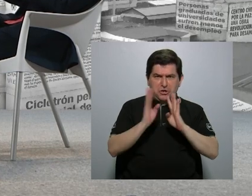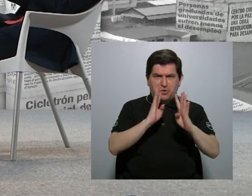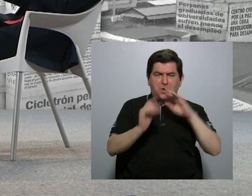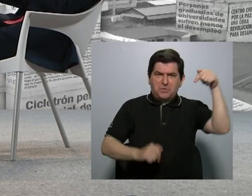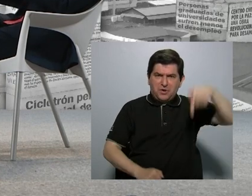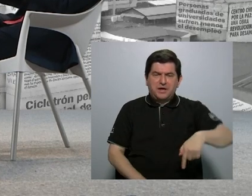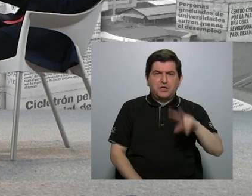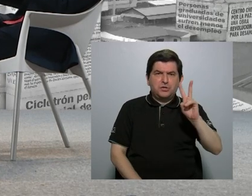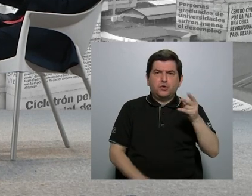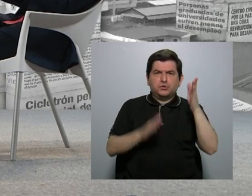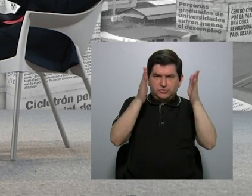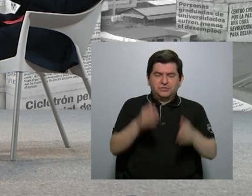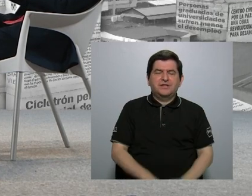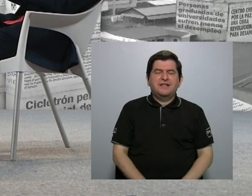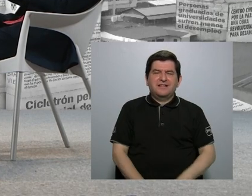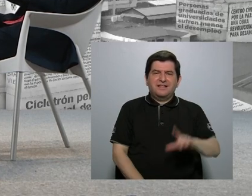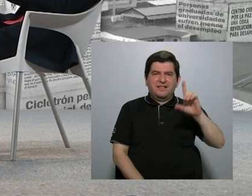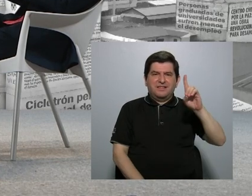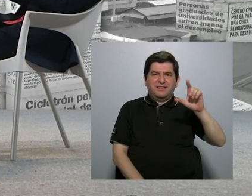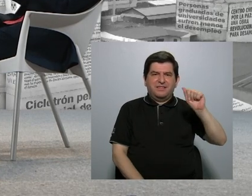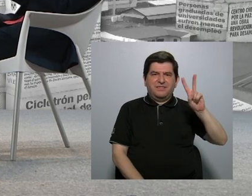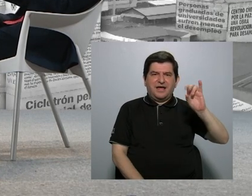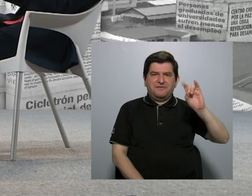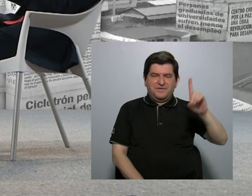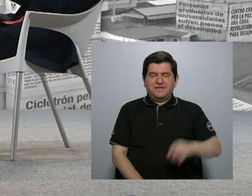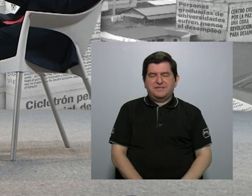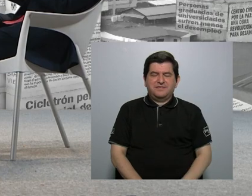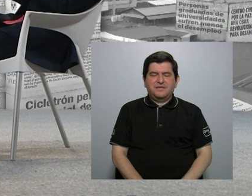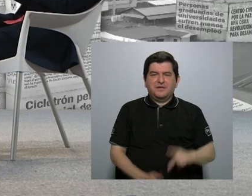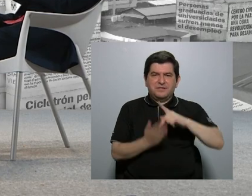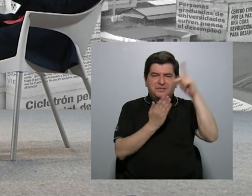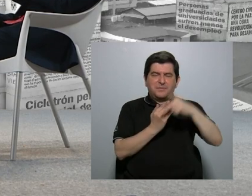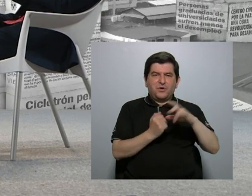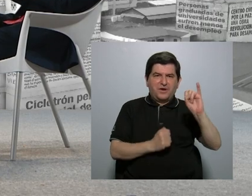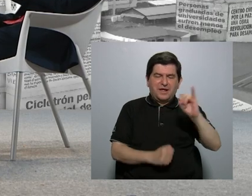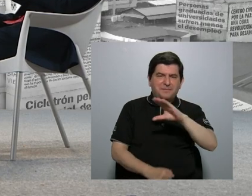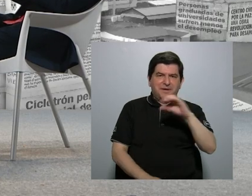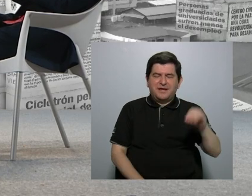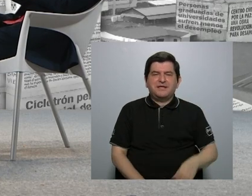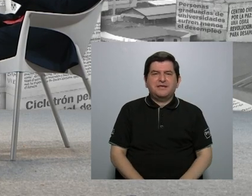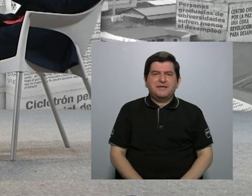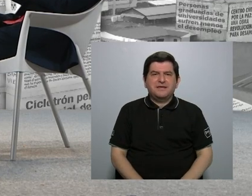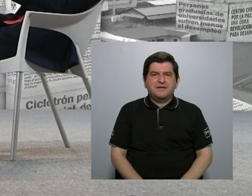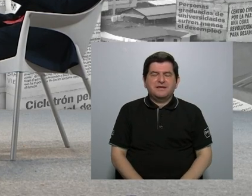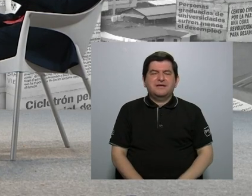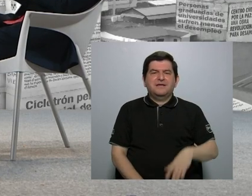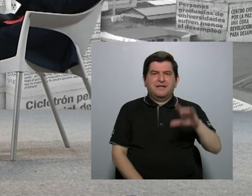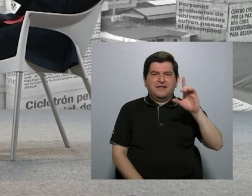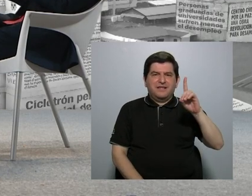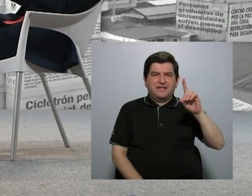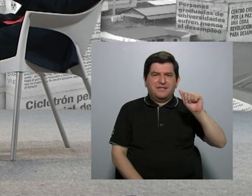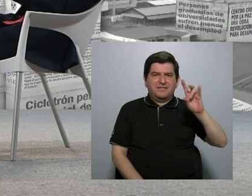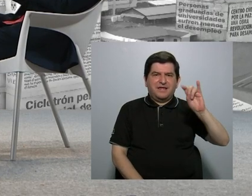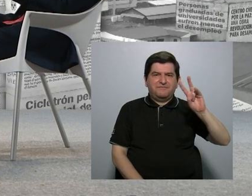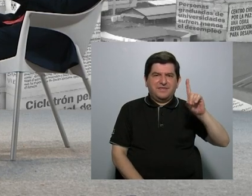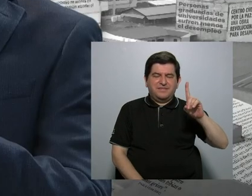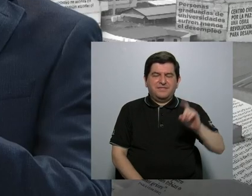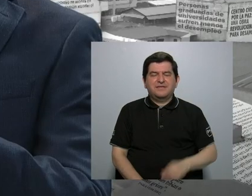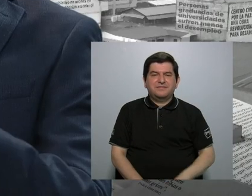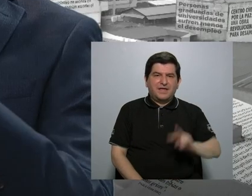de los dos compañeros, David de Interferencia y David de Doble Check,